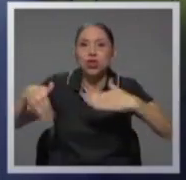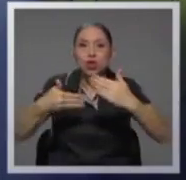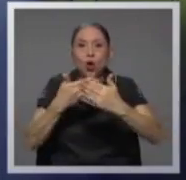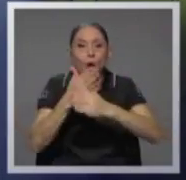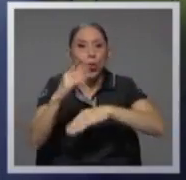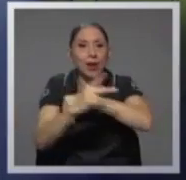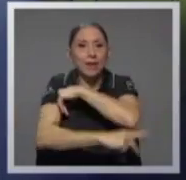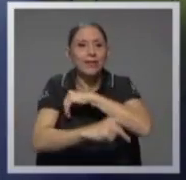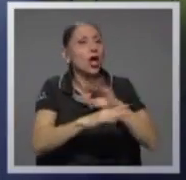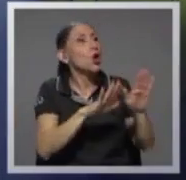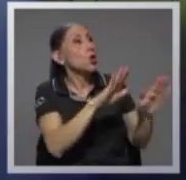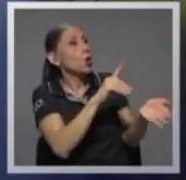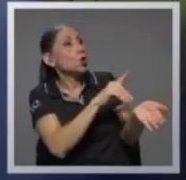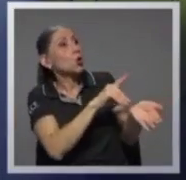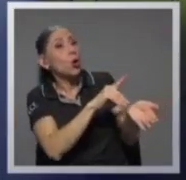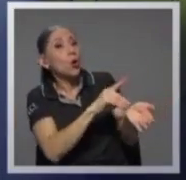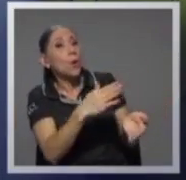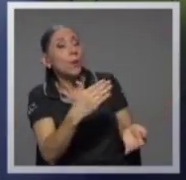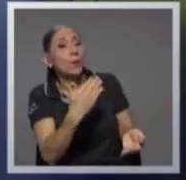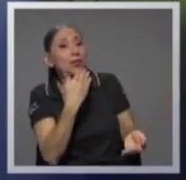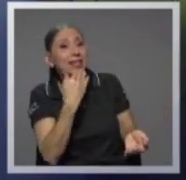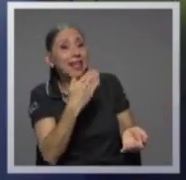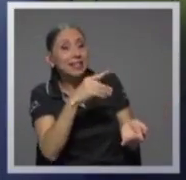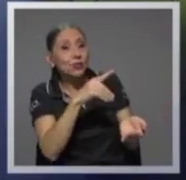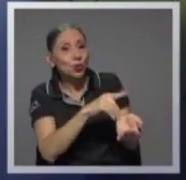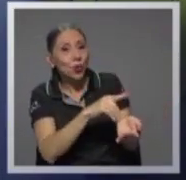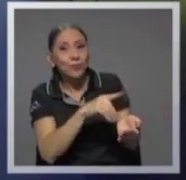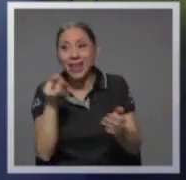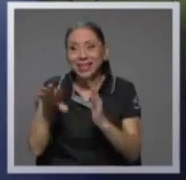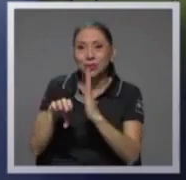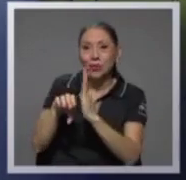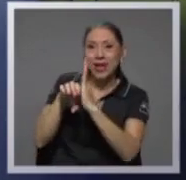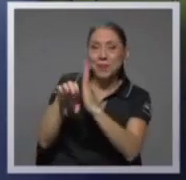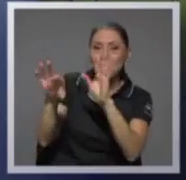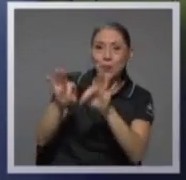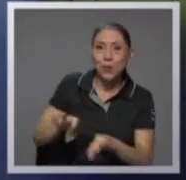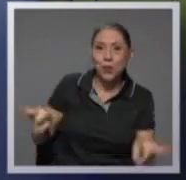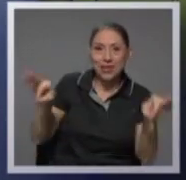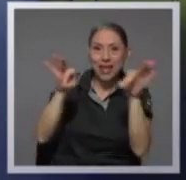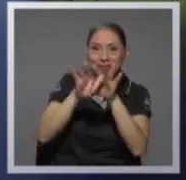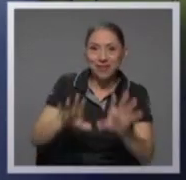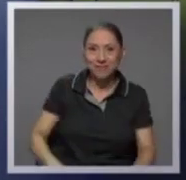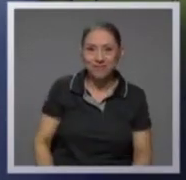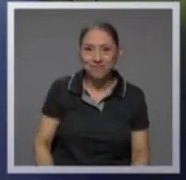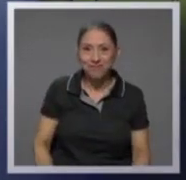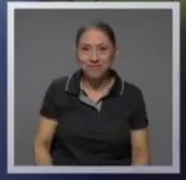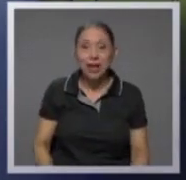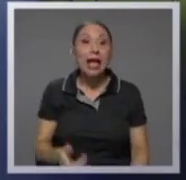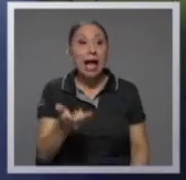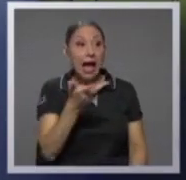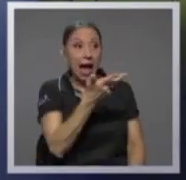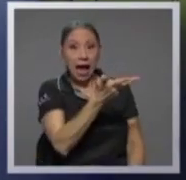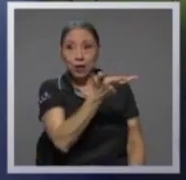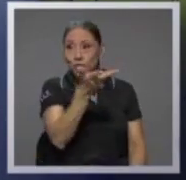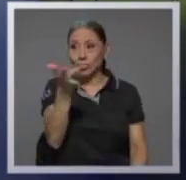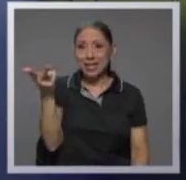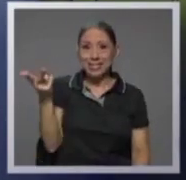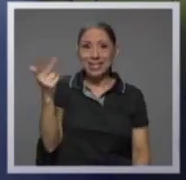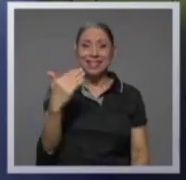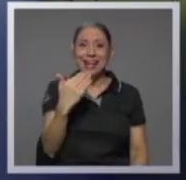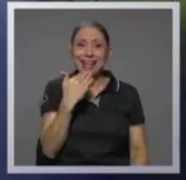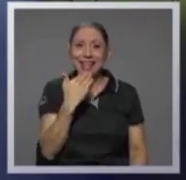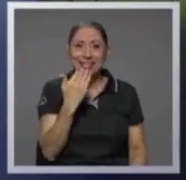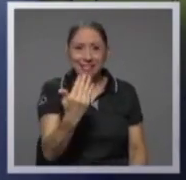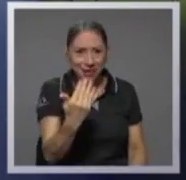muchas gracias doctor importante los a los tres les agradecemos